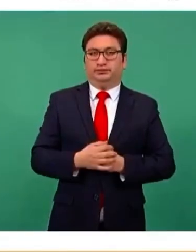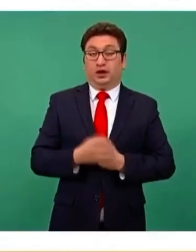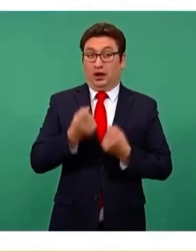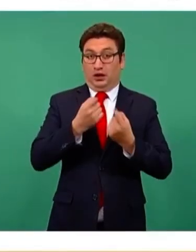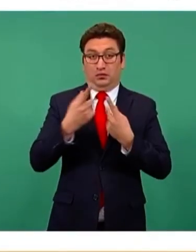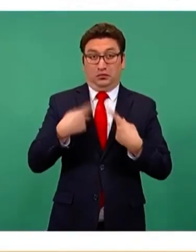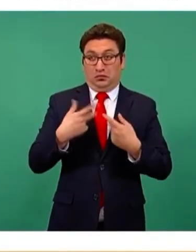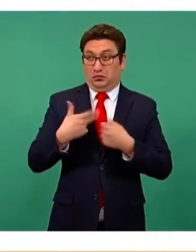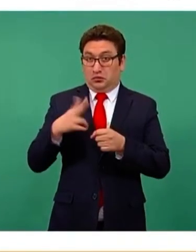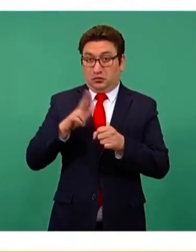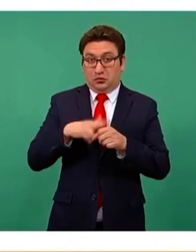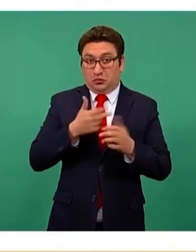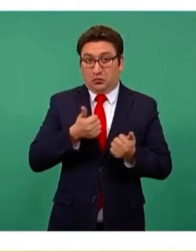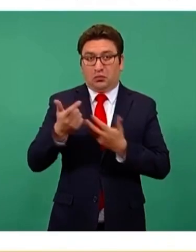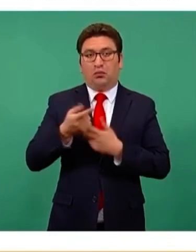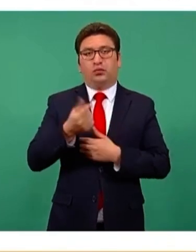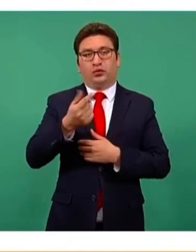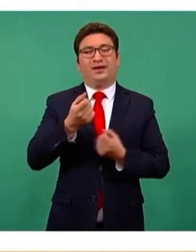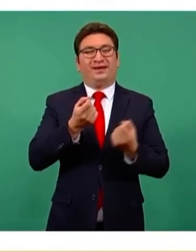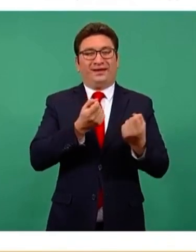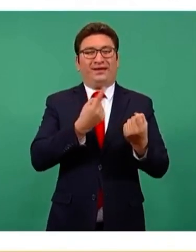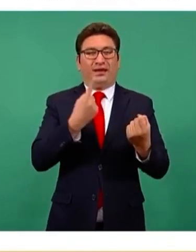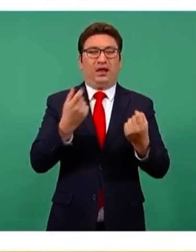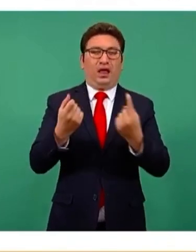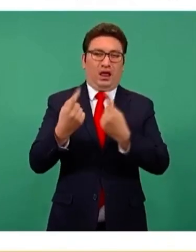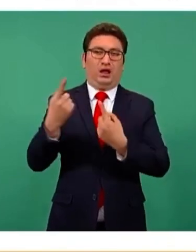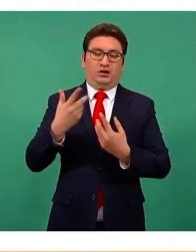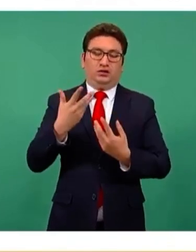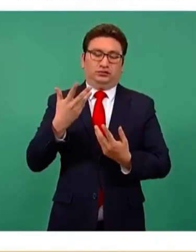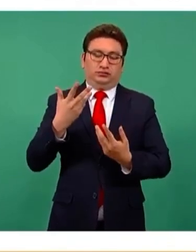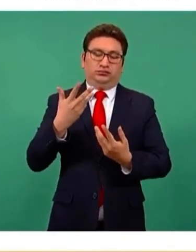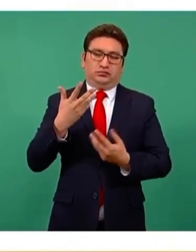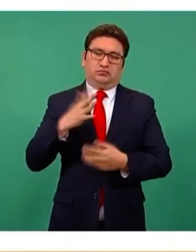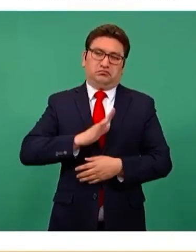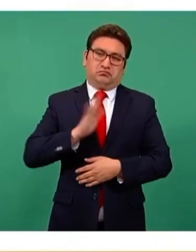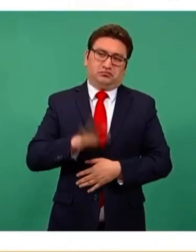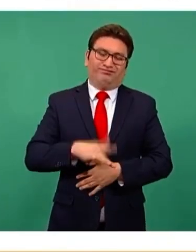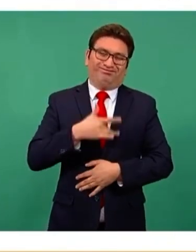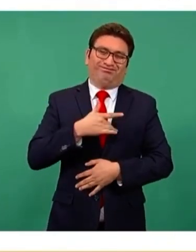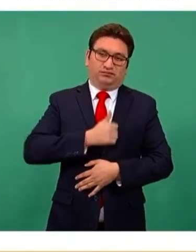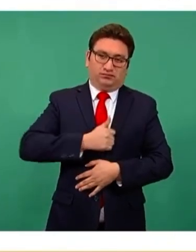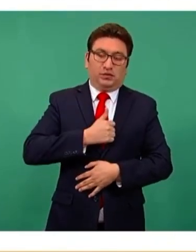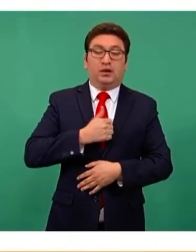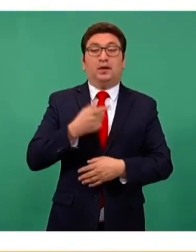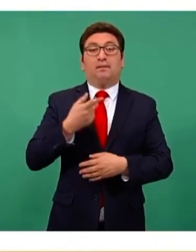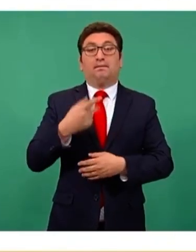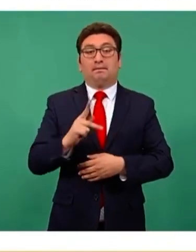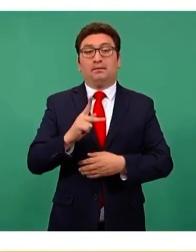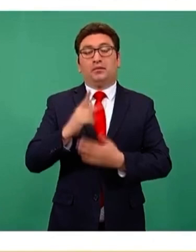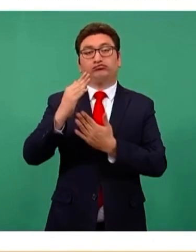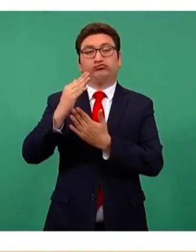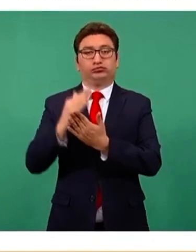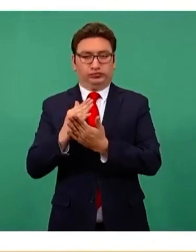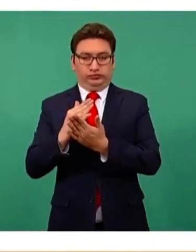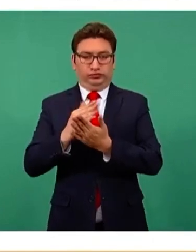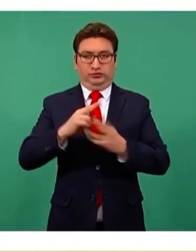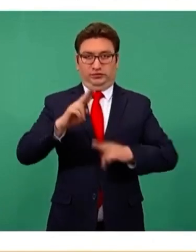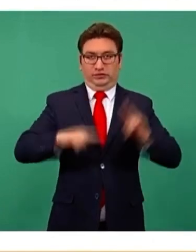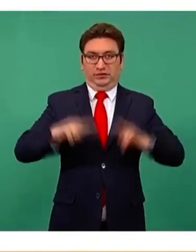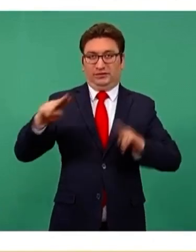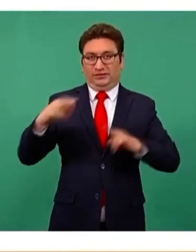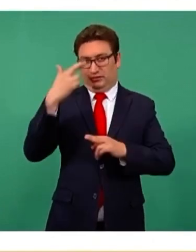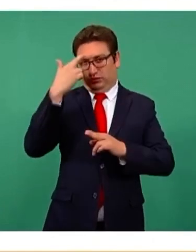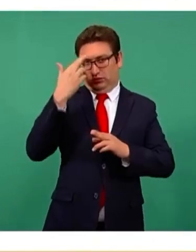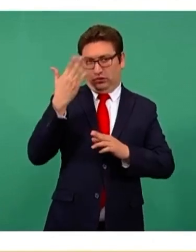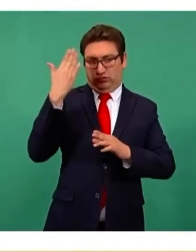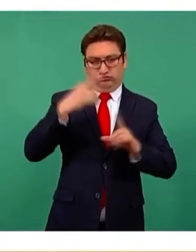unas pocas que lamentablemente, desde luego, pierden la vida. La reducción absoluta comparada con el punto máximo